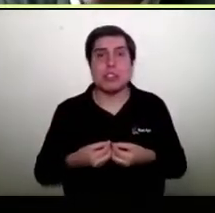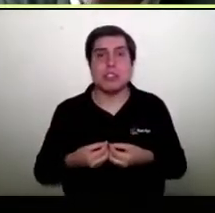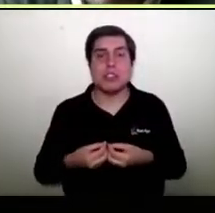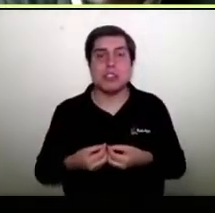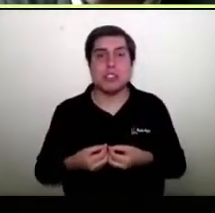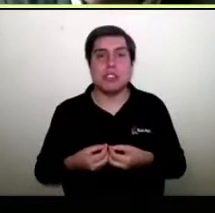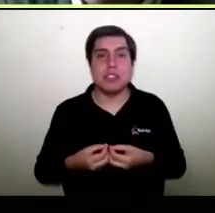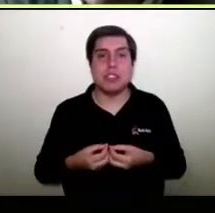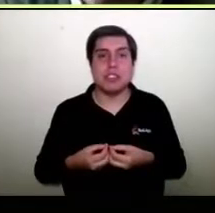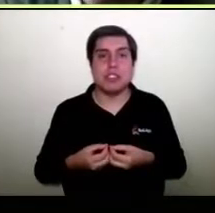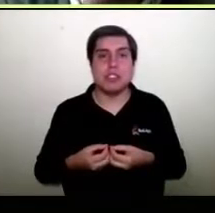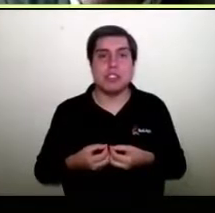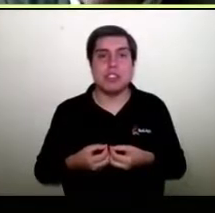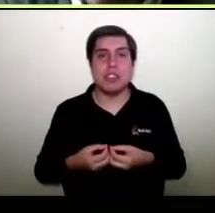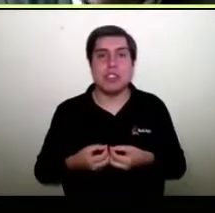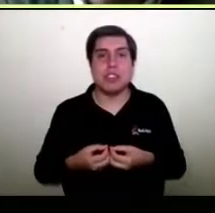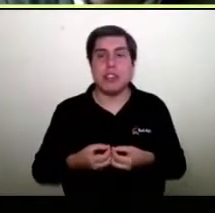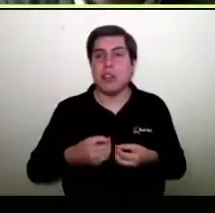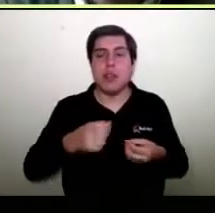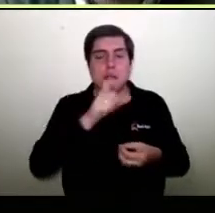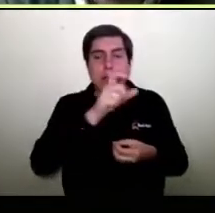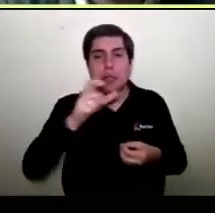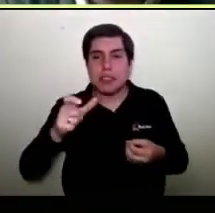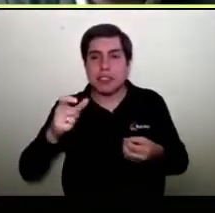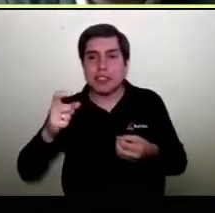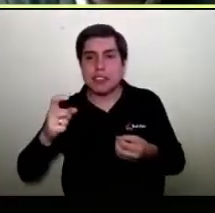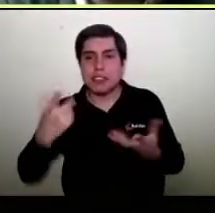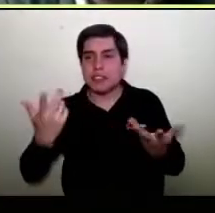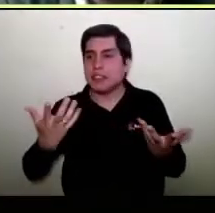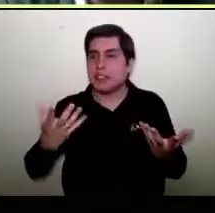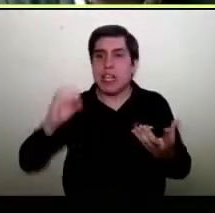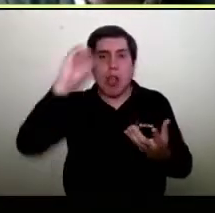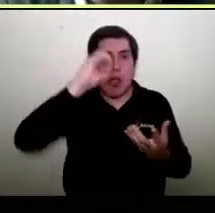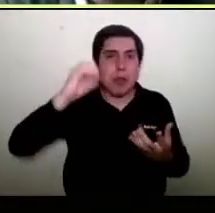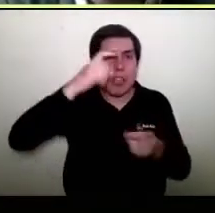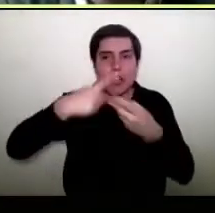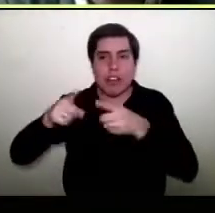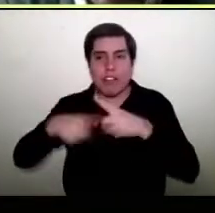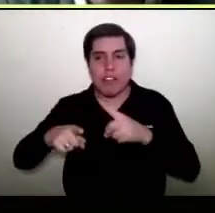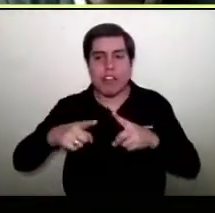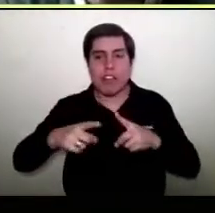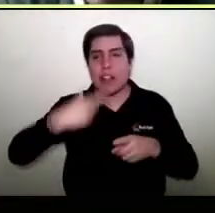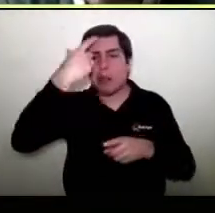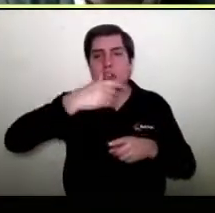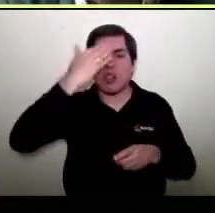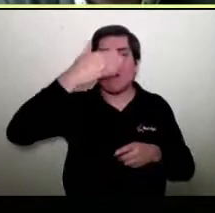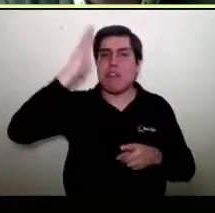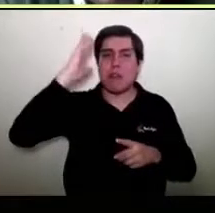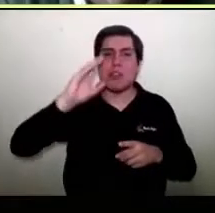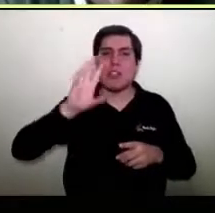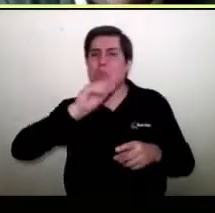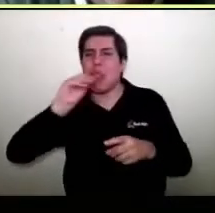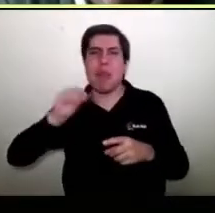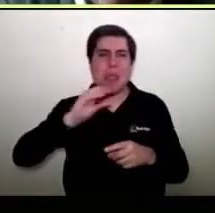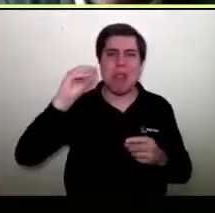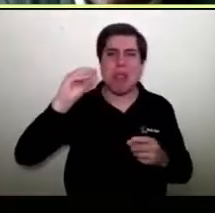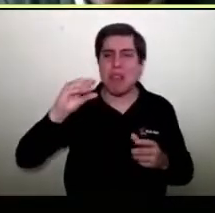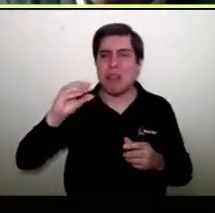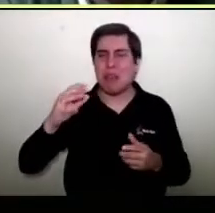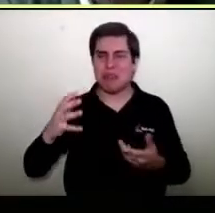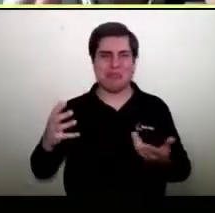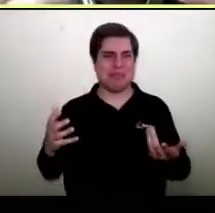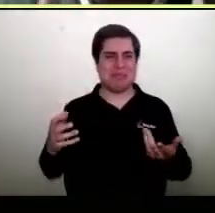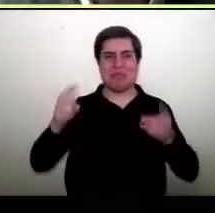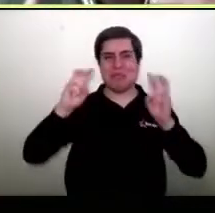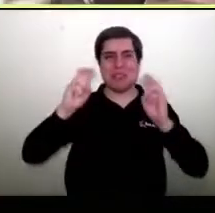Vieron muchas personas, mucha gente, salieron los webinars, salió muchos expertos, la gente hablaba de transformación digital, pero